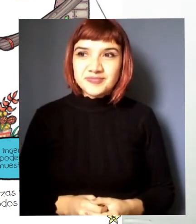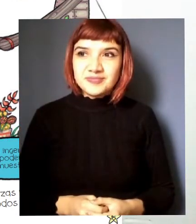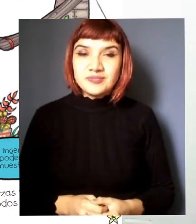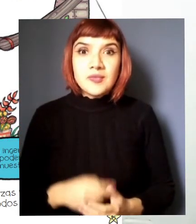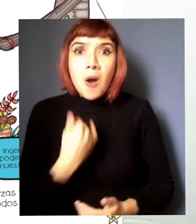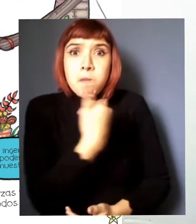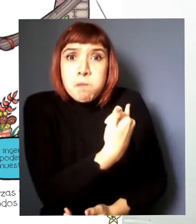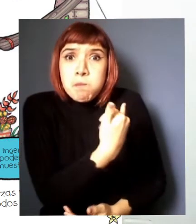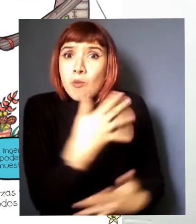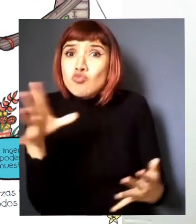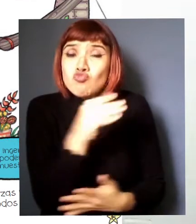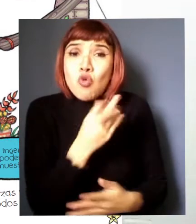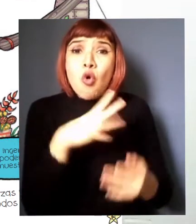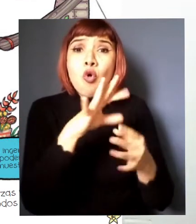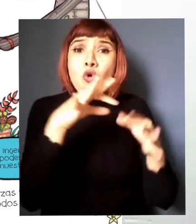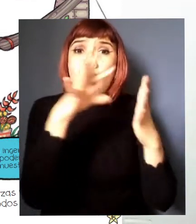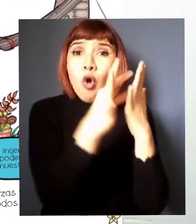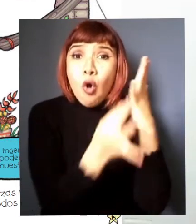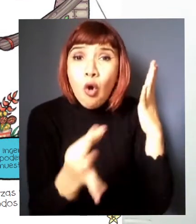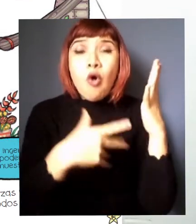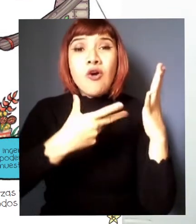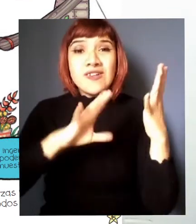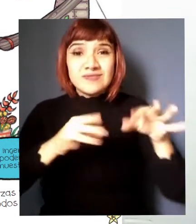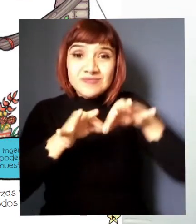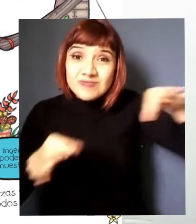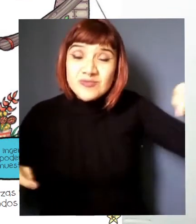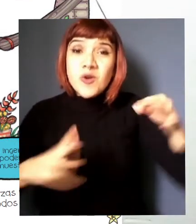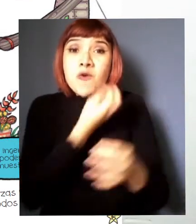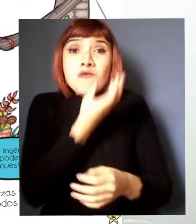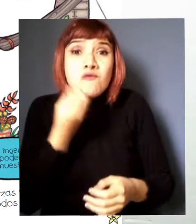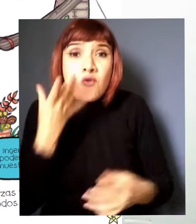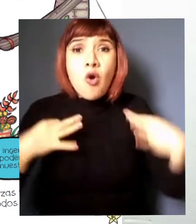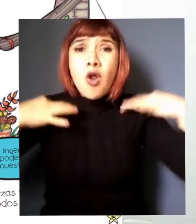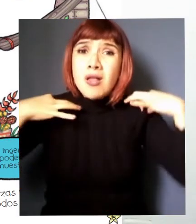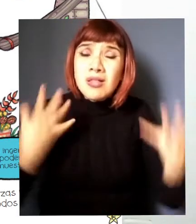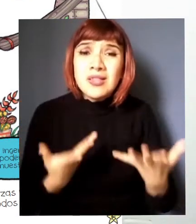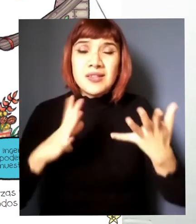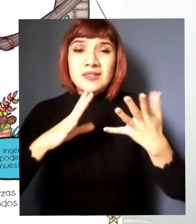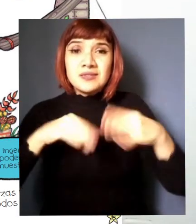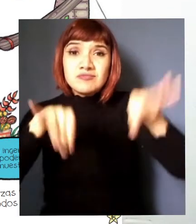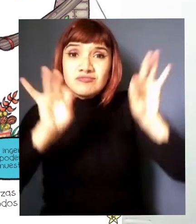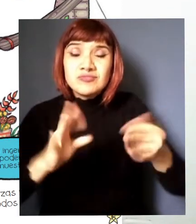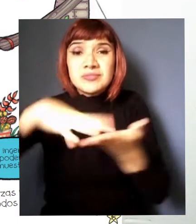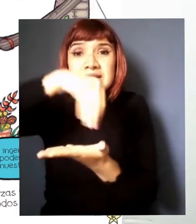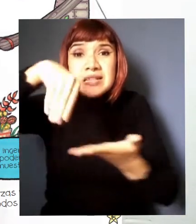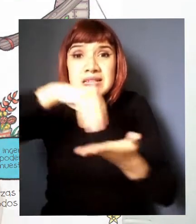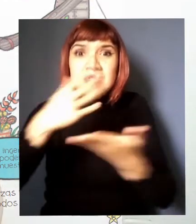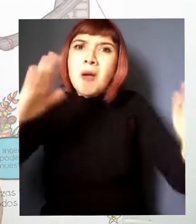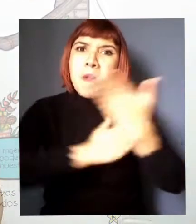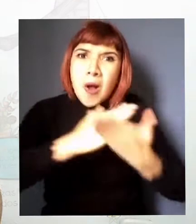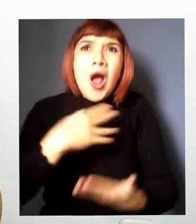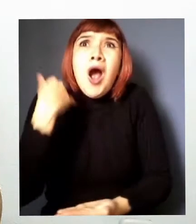hojas las lianas el engrudo las plumas las flores las telas el viaje de tierra y la